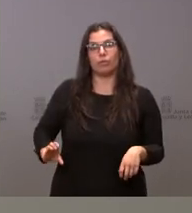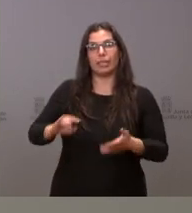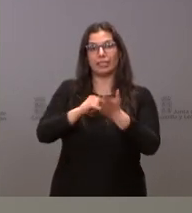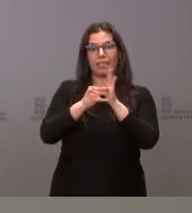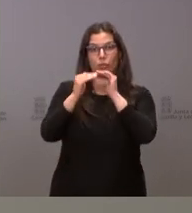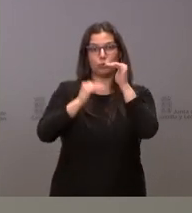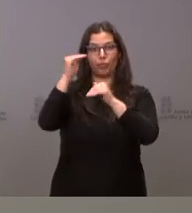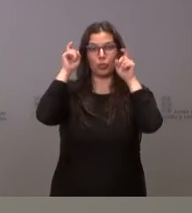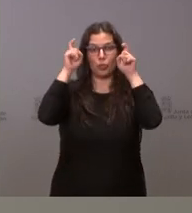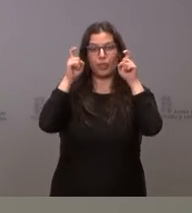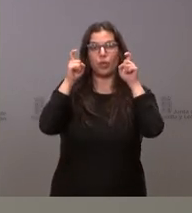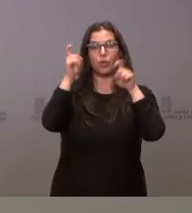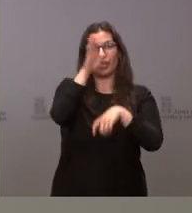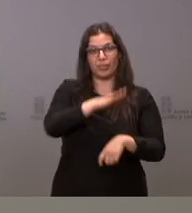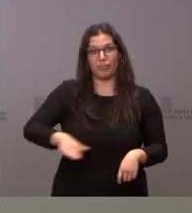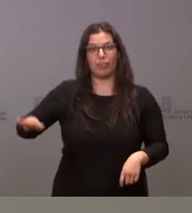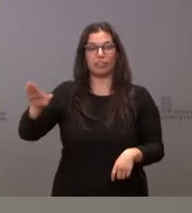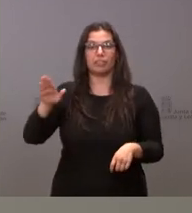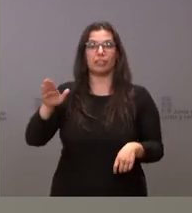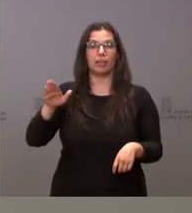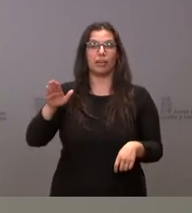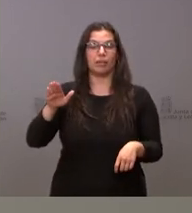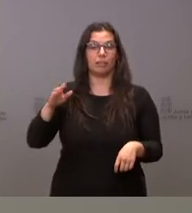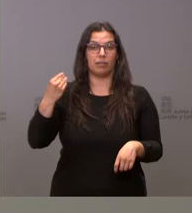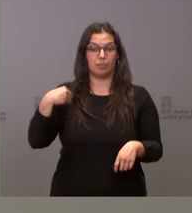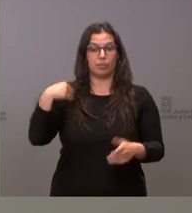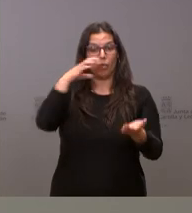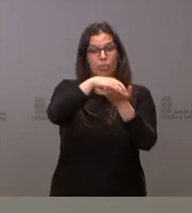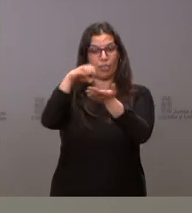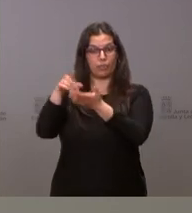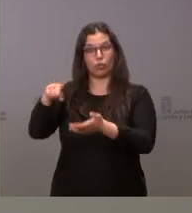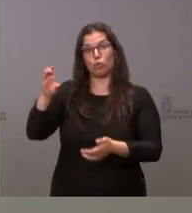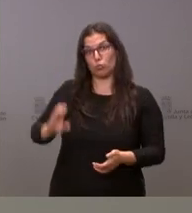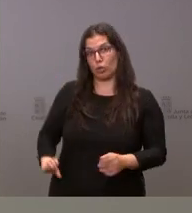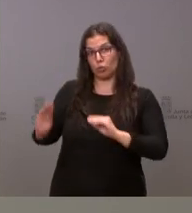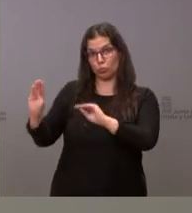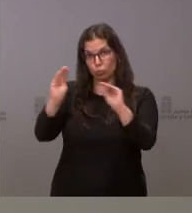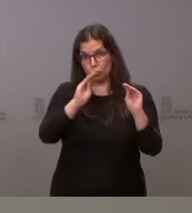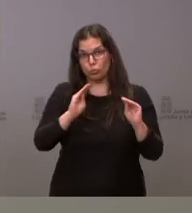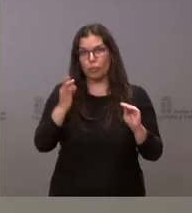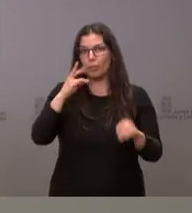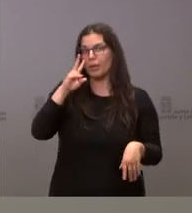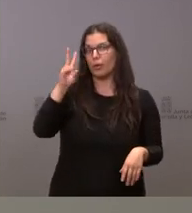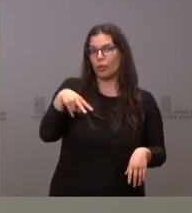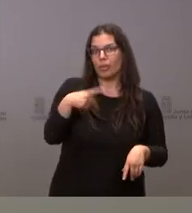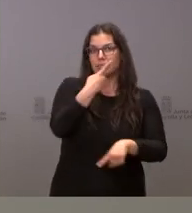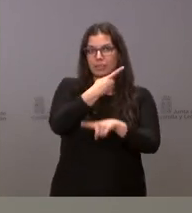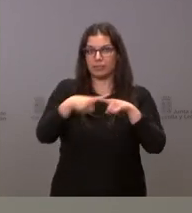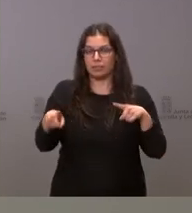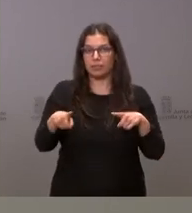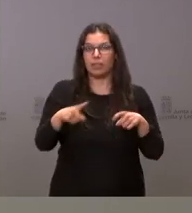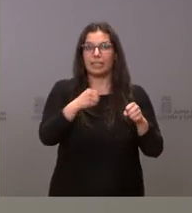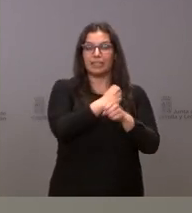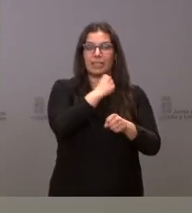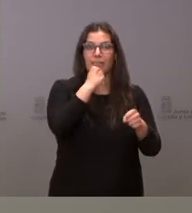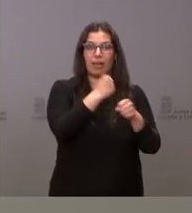de educación infantil que va a tener que estar desempeñando el trabajo en estos centros, hay que reconocer y distinguir lo que son trabajadores, en